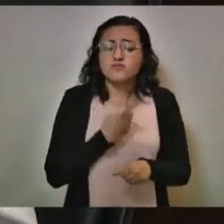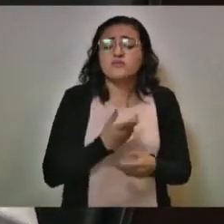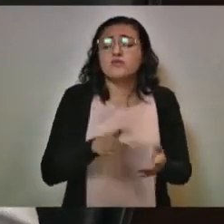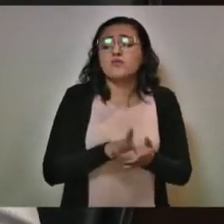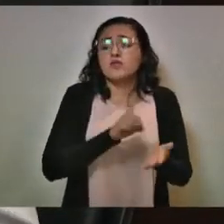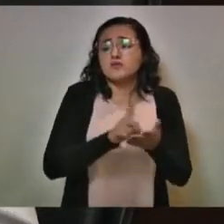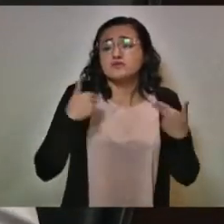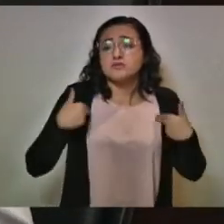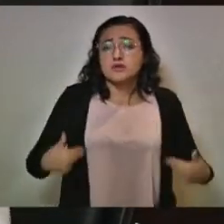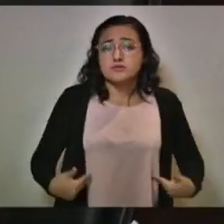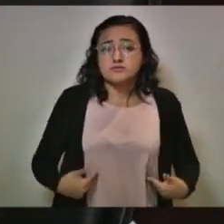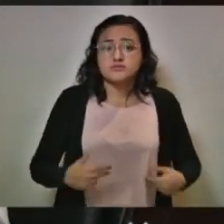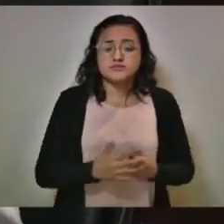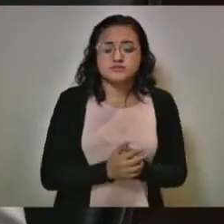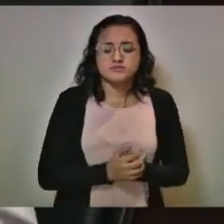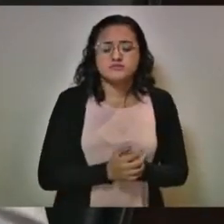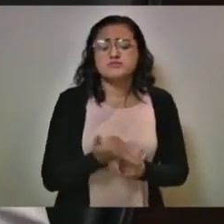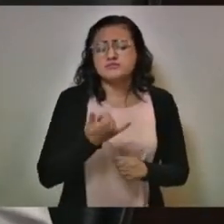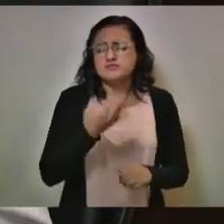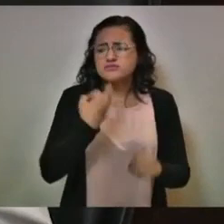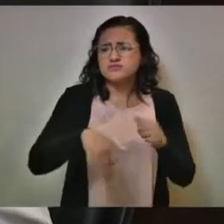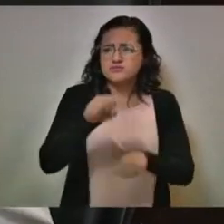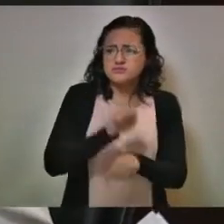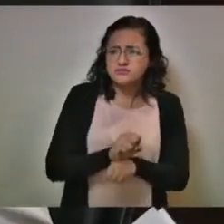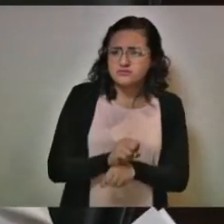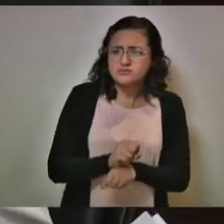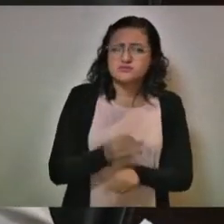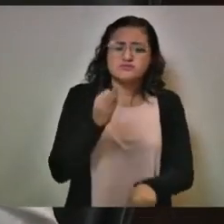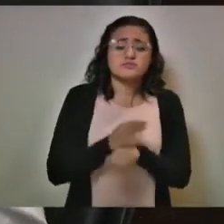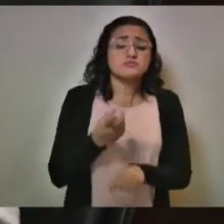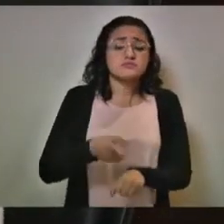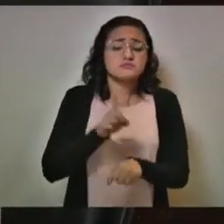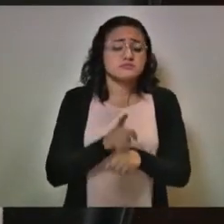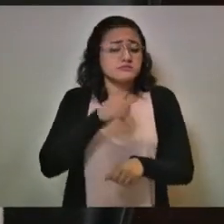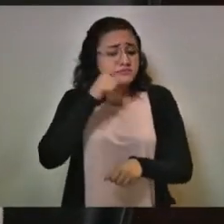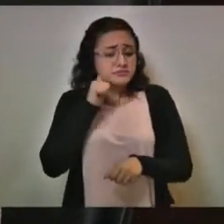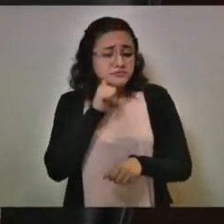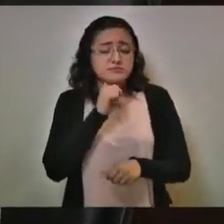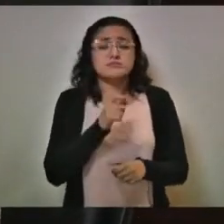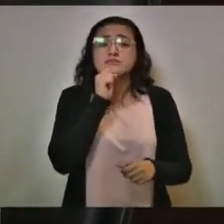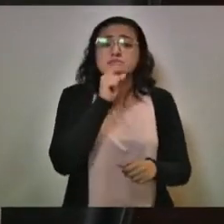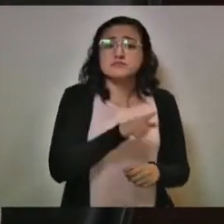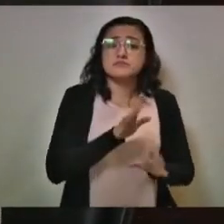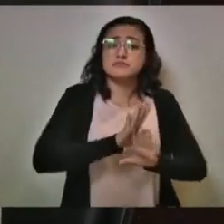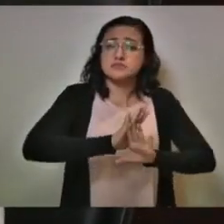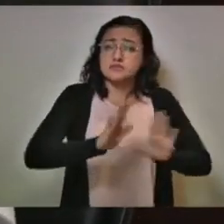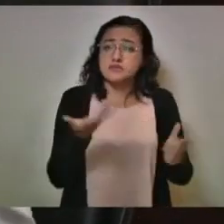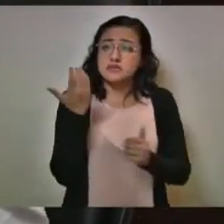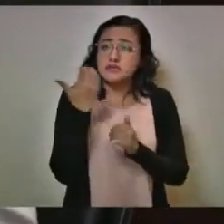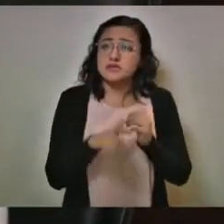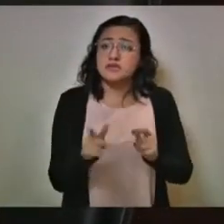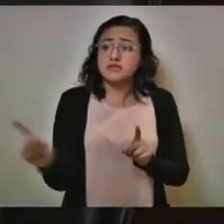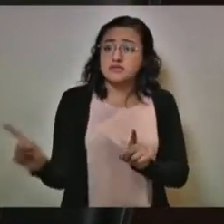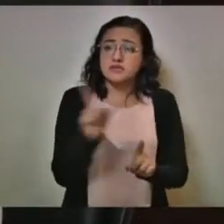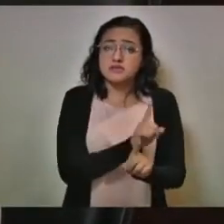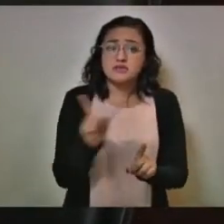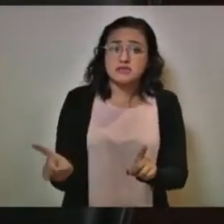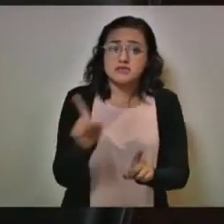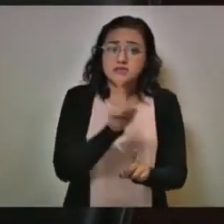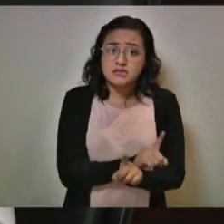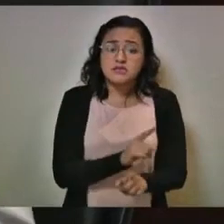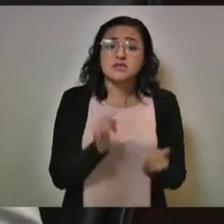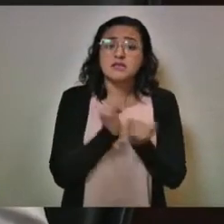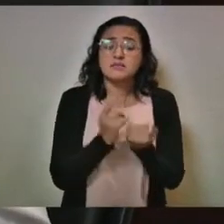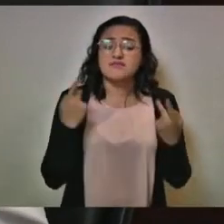humanos. Y este fin de semana, el día de ayer, ya también se concluyó el traslado de